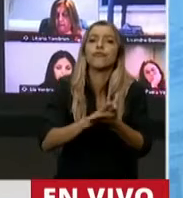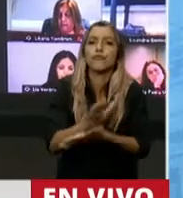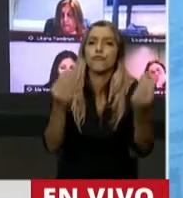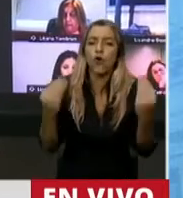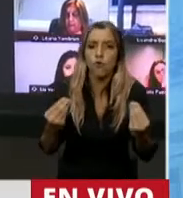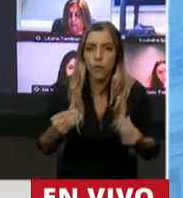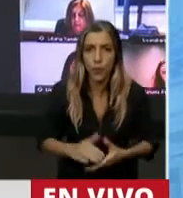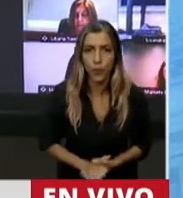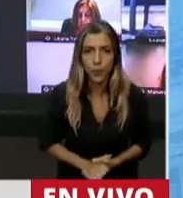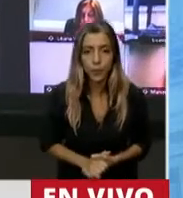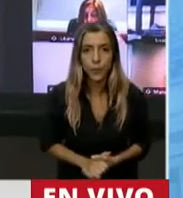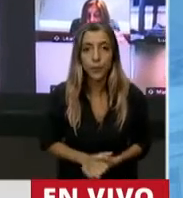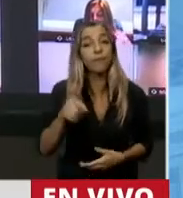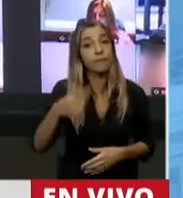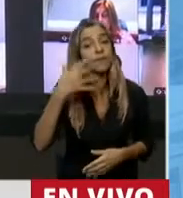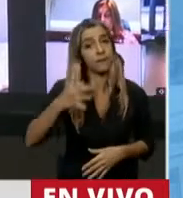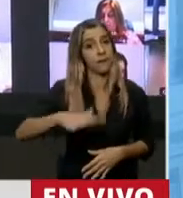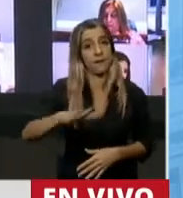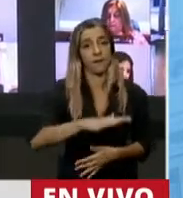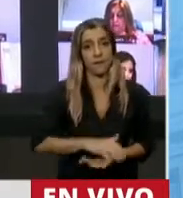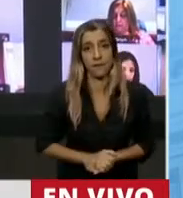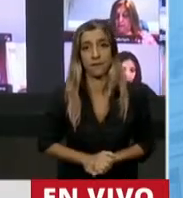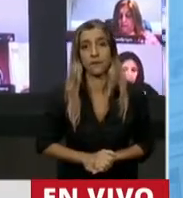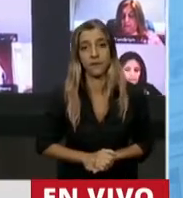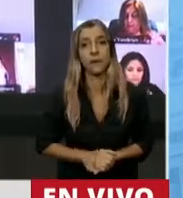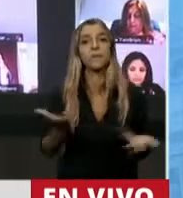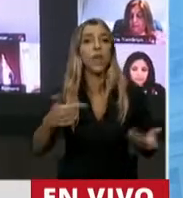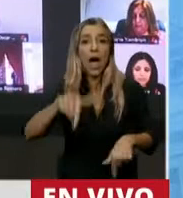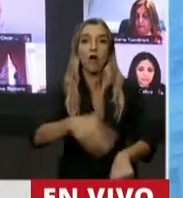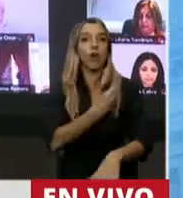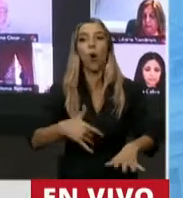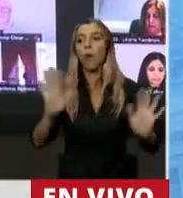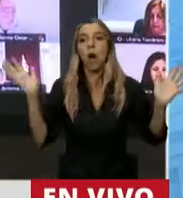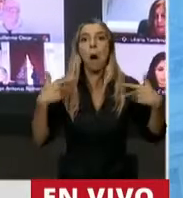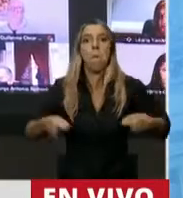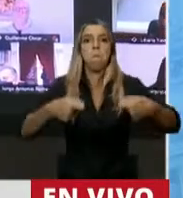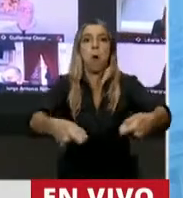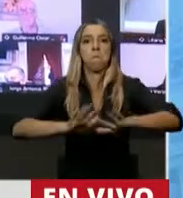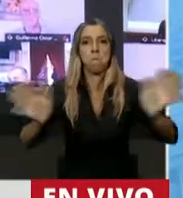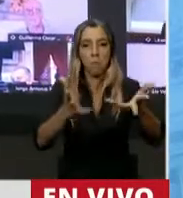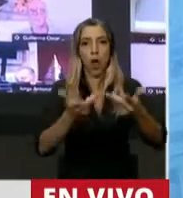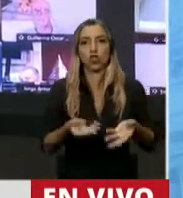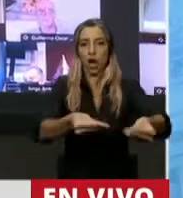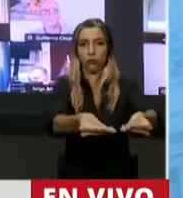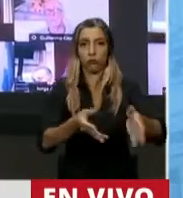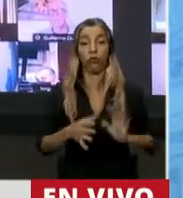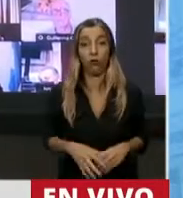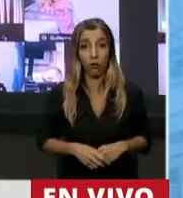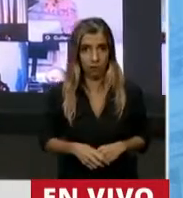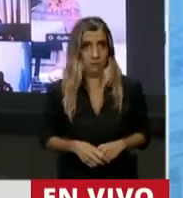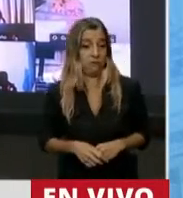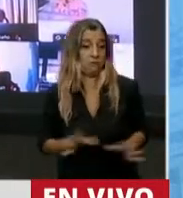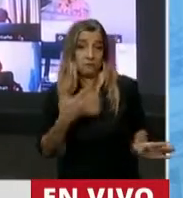Ante esa realidad, el gobierno tira una bomba de humo, como es esto, que le va a generar un enorme perjuicio.